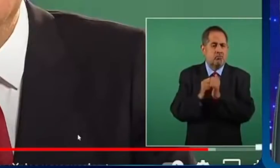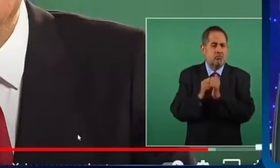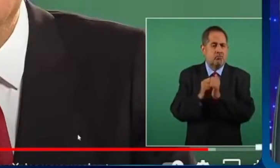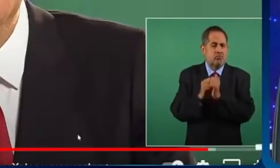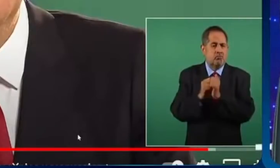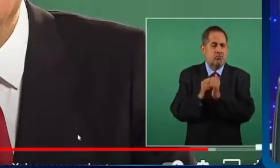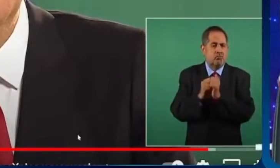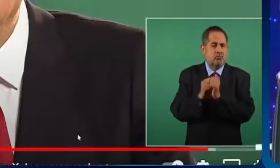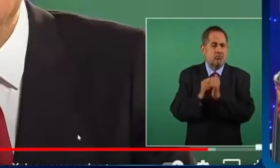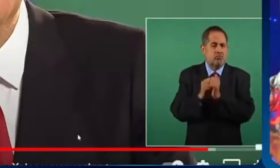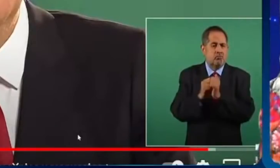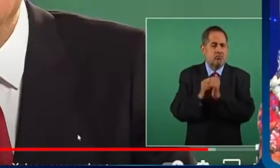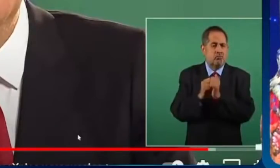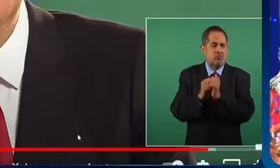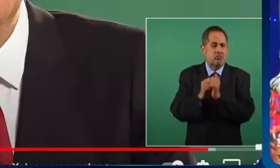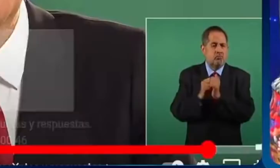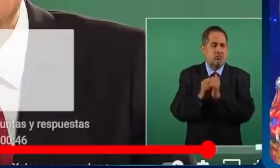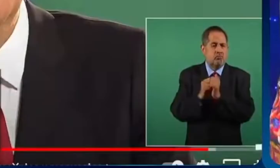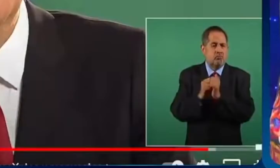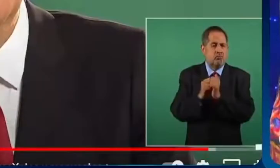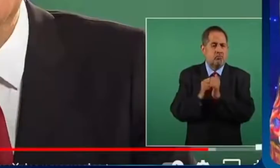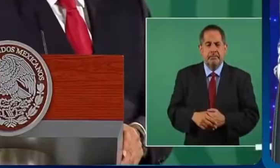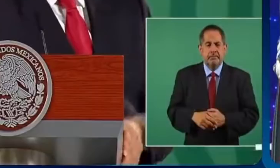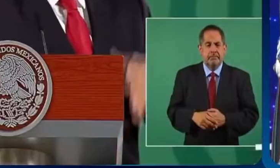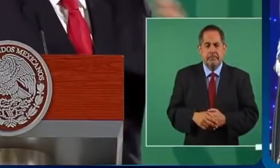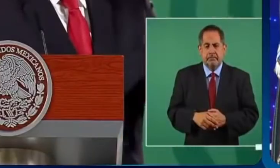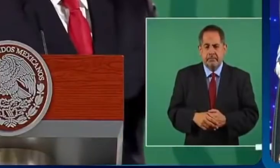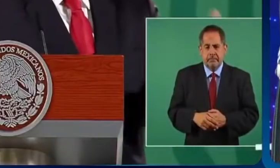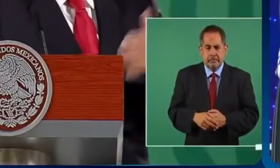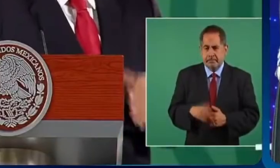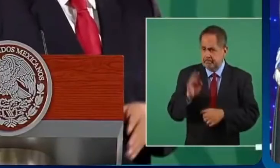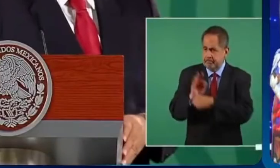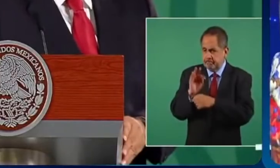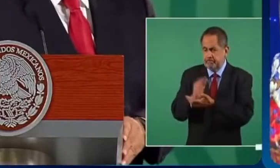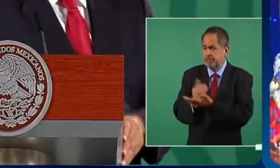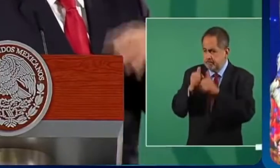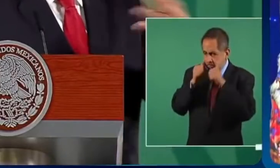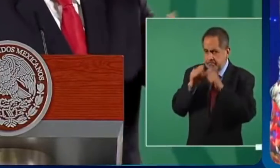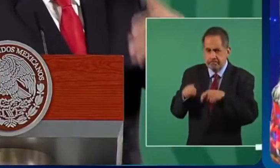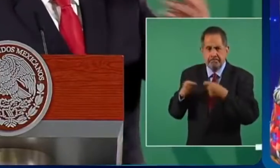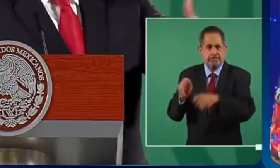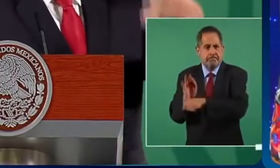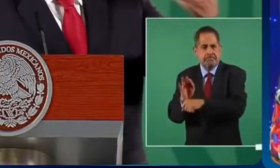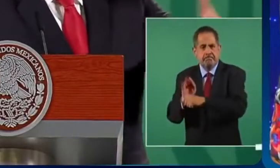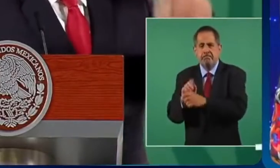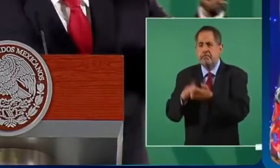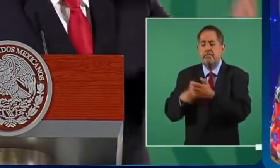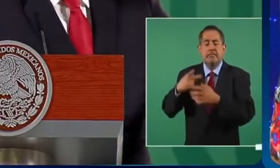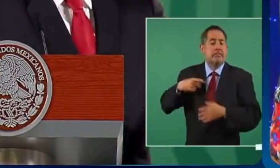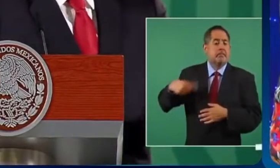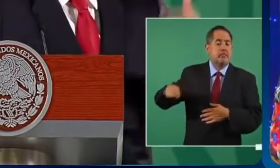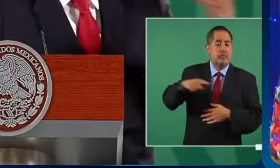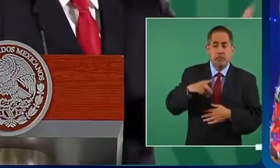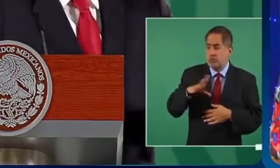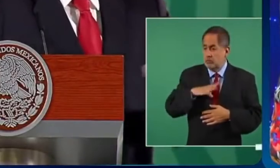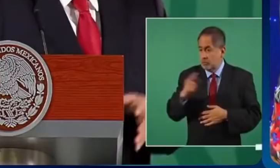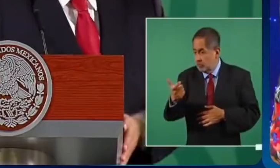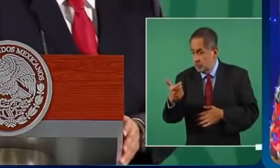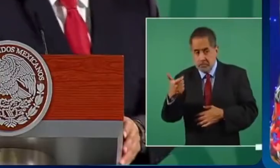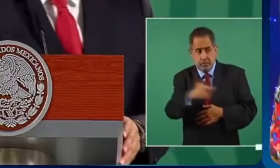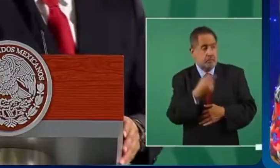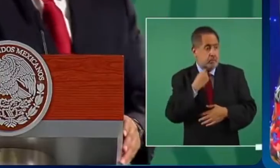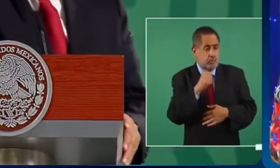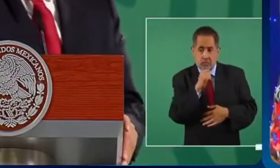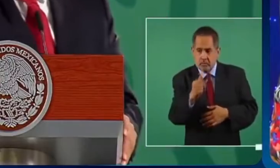2018 y que no sean los que no se acuerdan, vamos a escuchar Que nos defiendan, sobre todo a la gente que no tiene para pagar abogados,